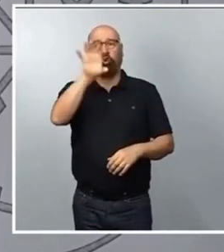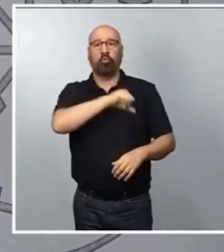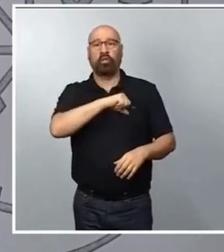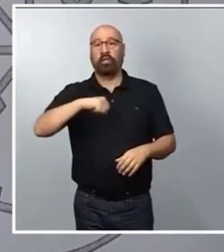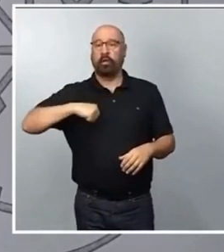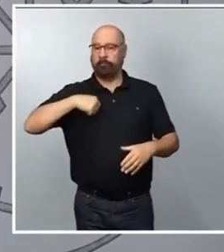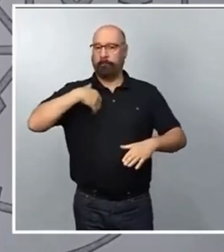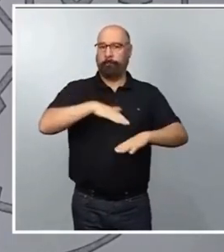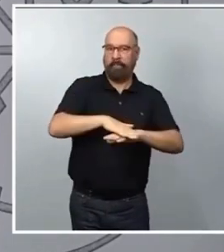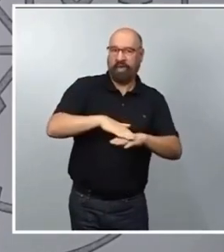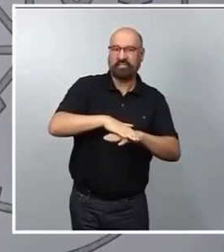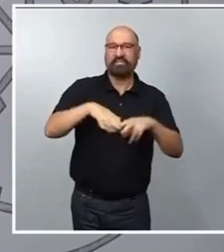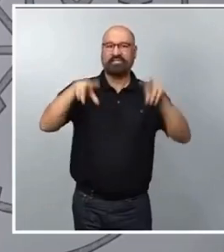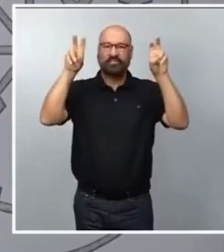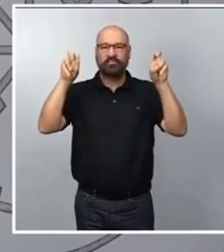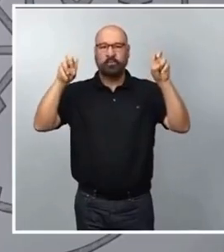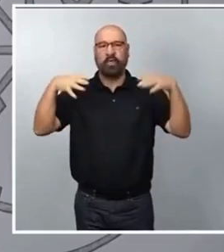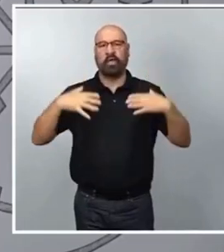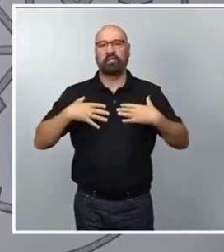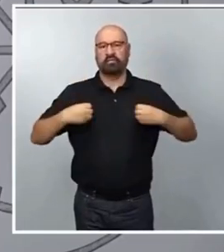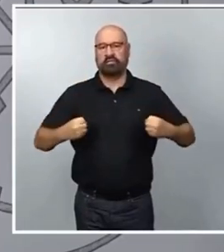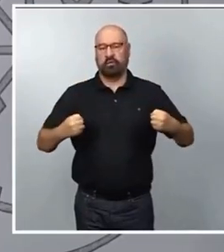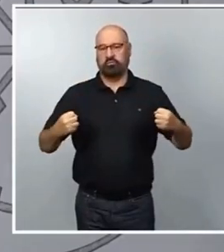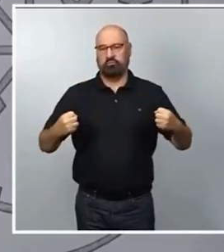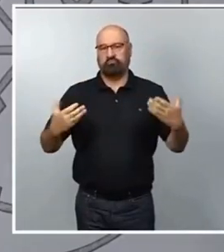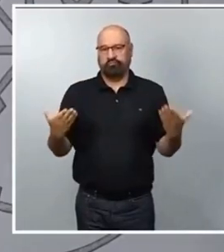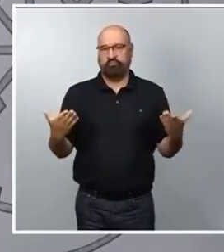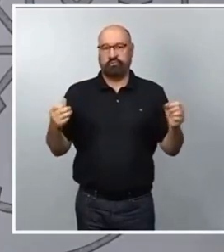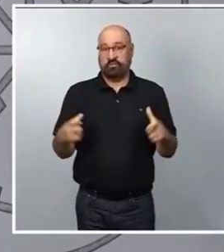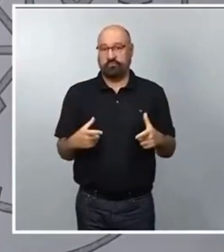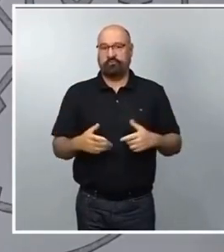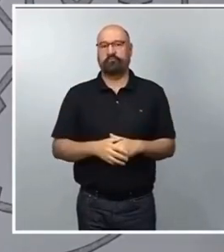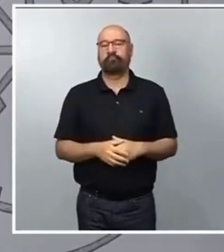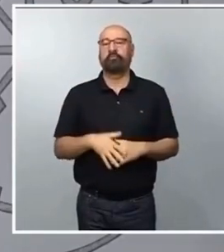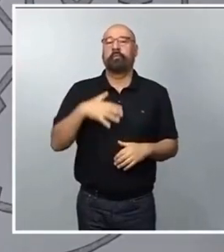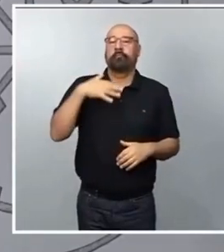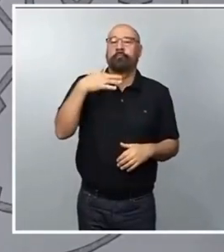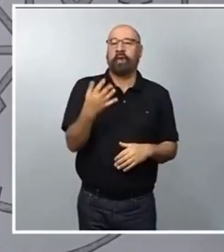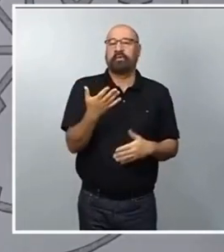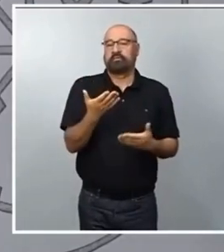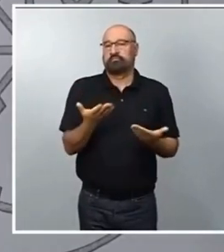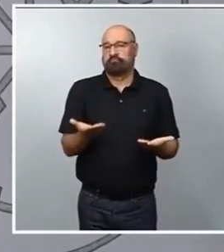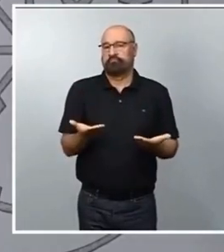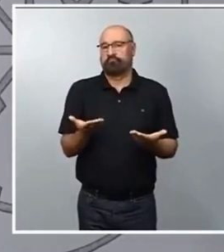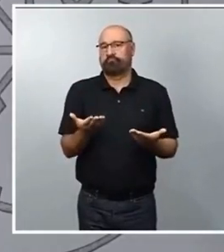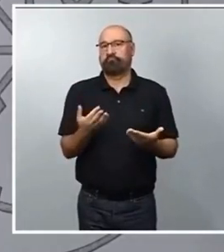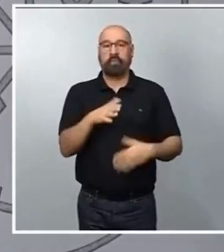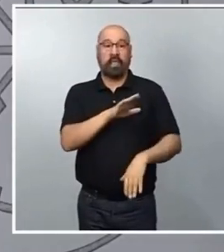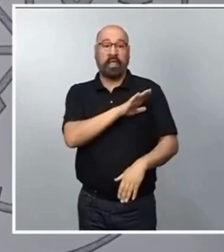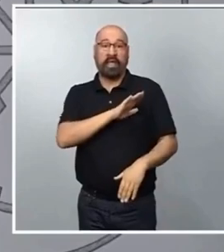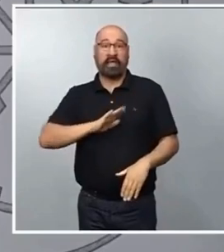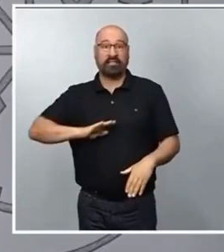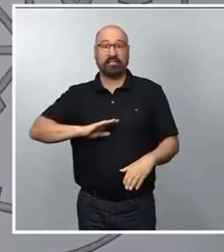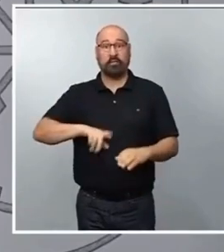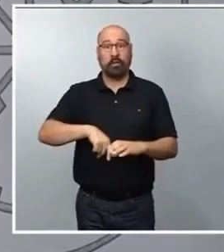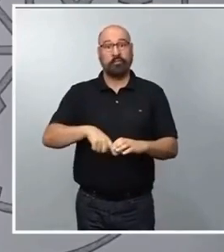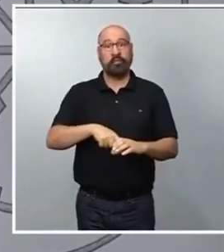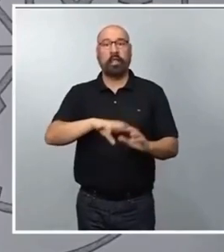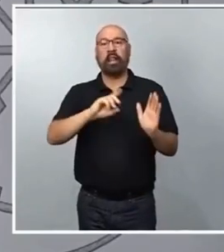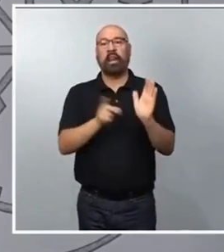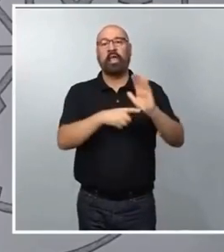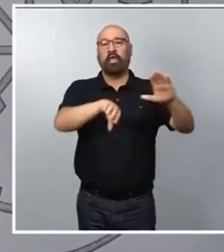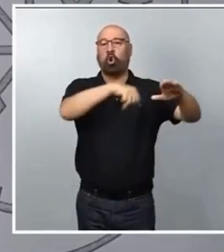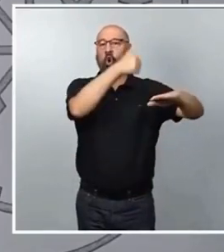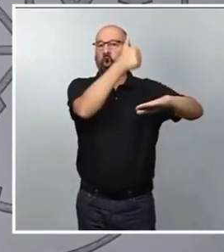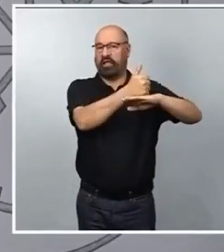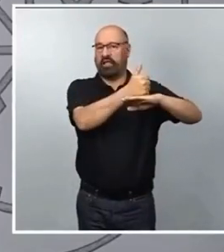general de la sanidad. Por último, se rompe subrayar también que se rompe la reserva a ley orgánica para este tipo de